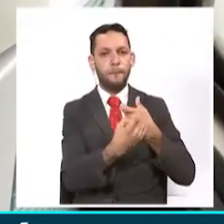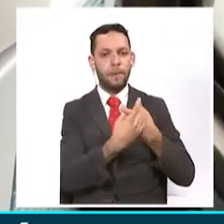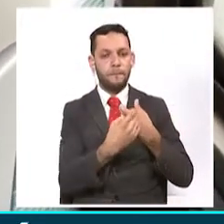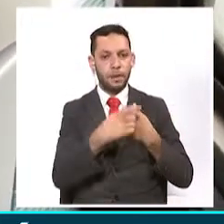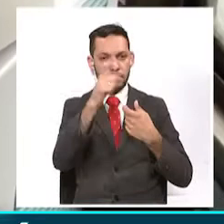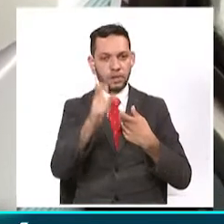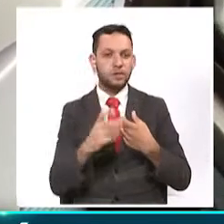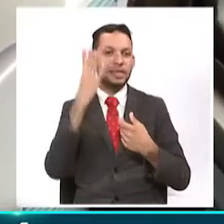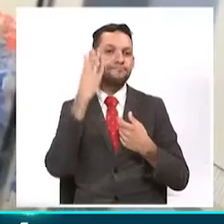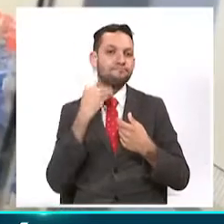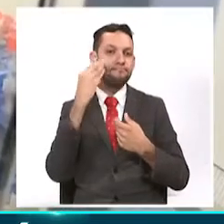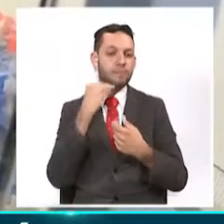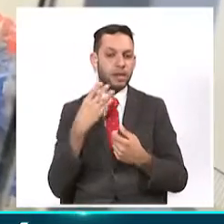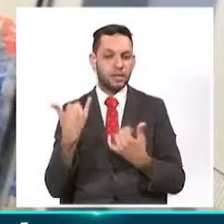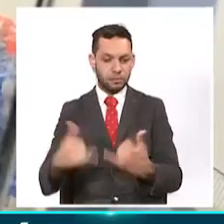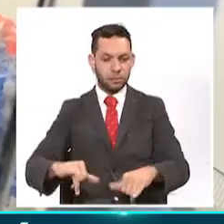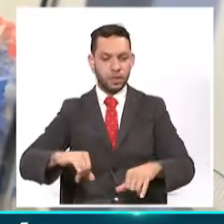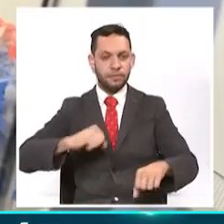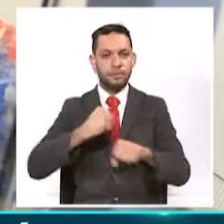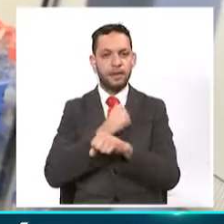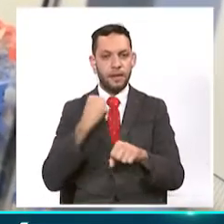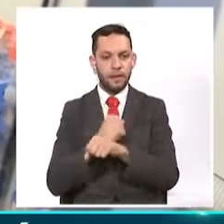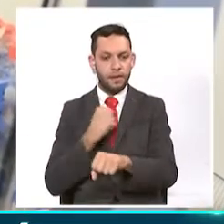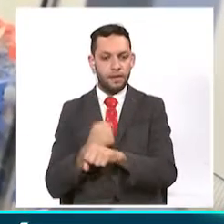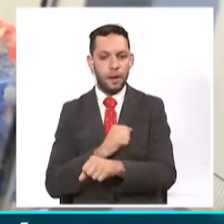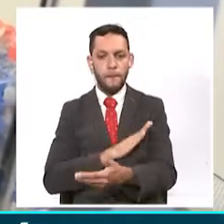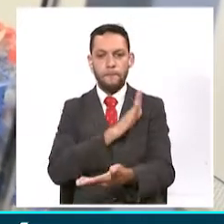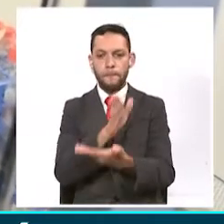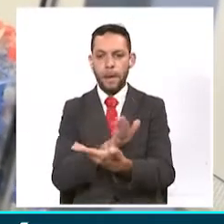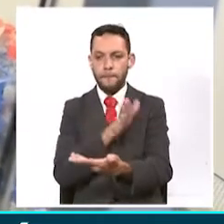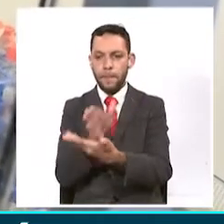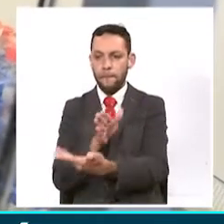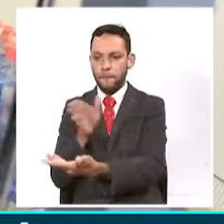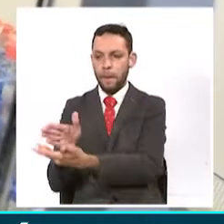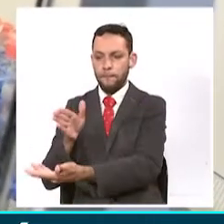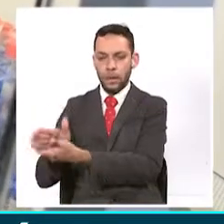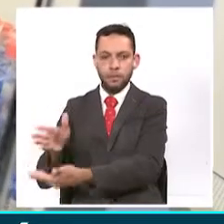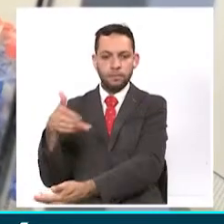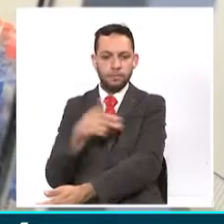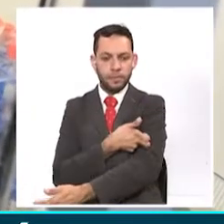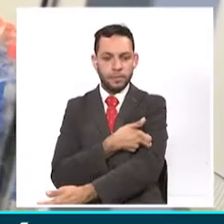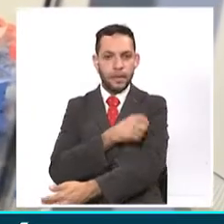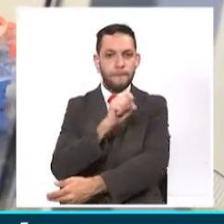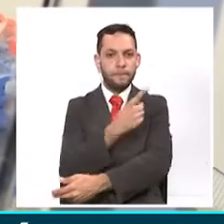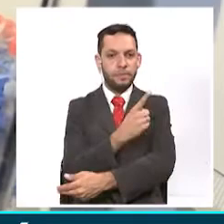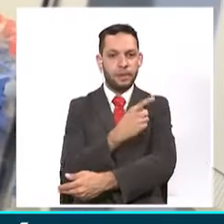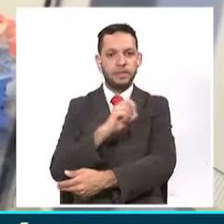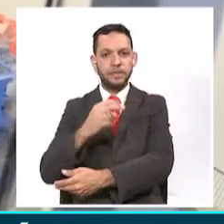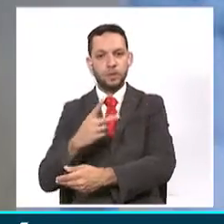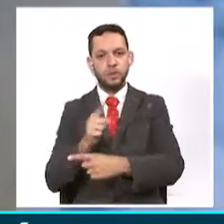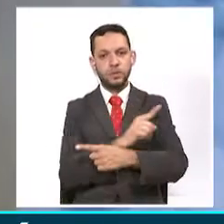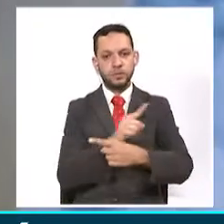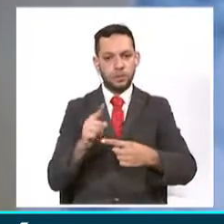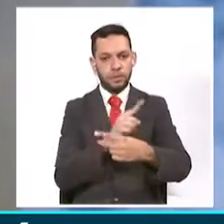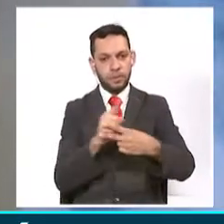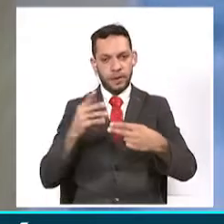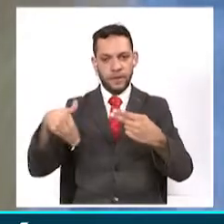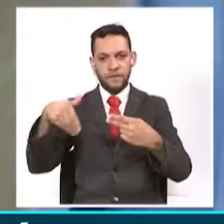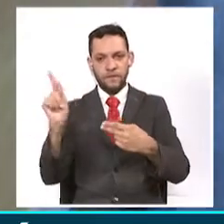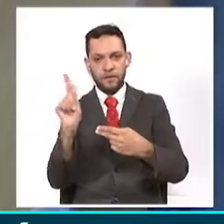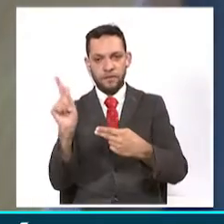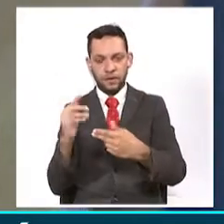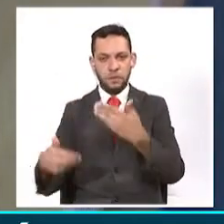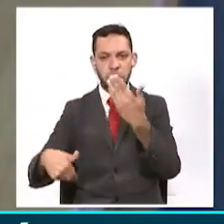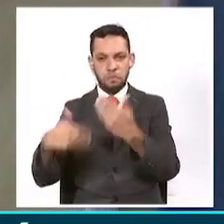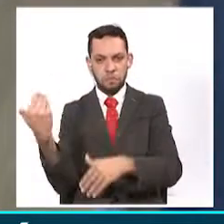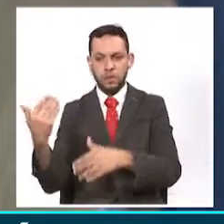para el desarrollo de la labor, que para el caso del Quindío comenzará entre la primera y segunda semana del mes de febrero con la llegada